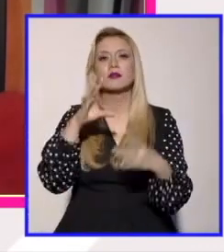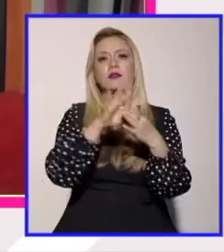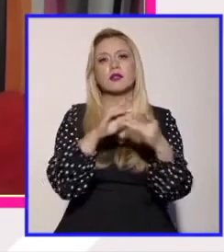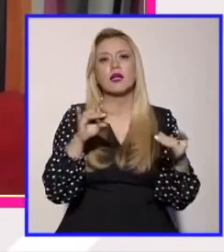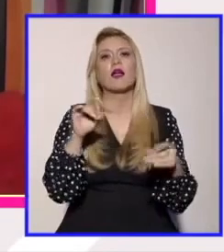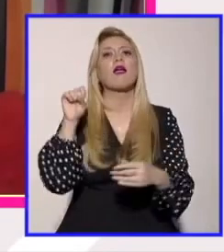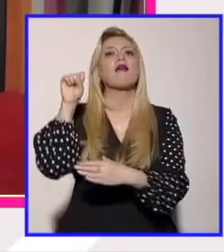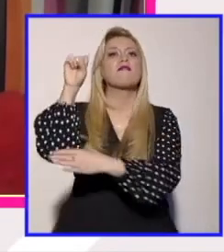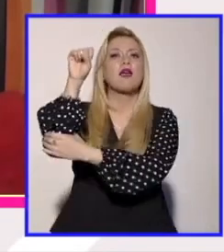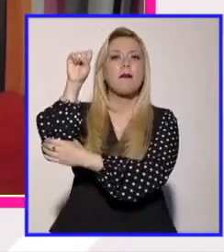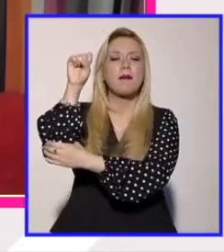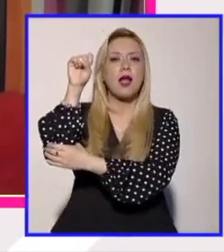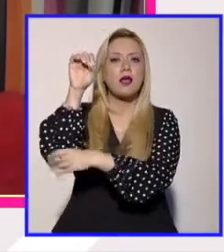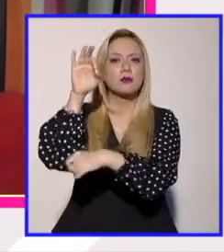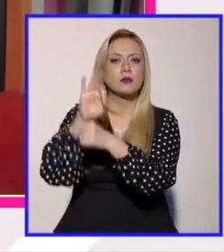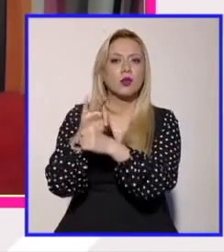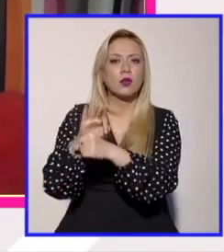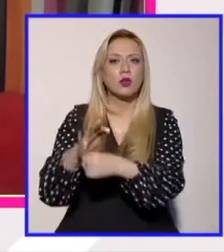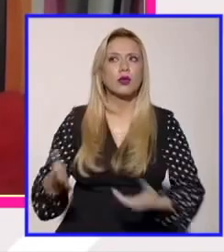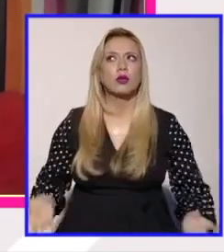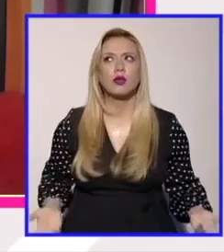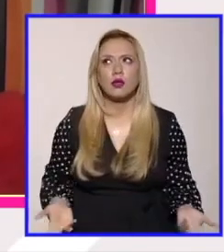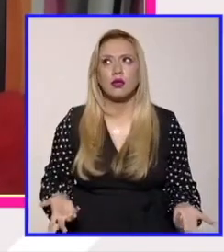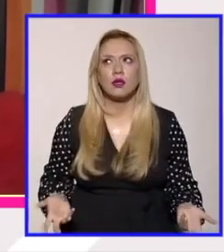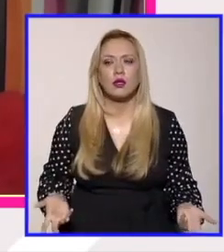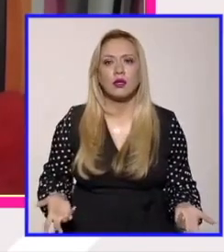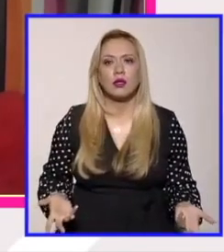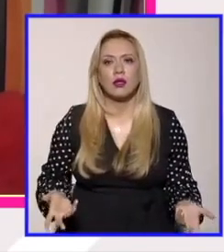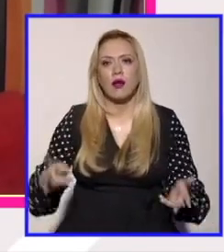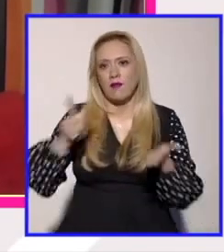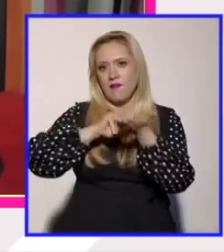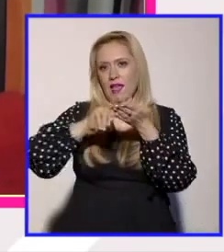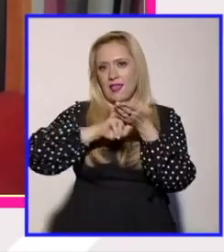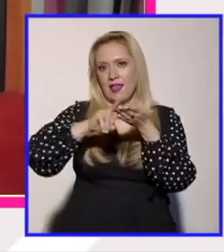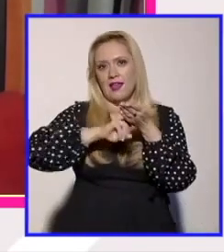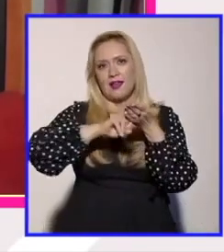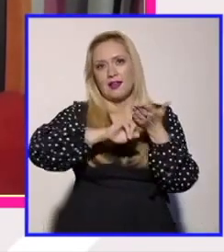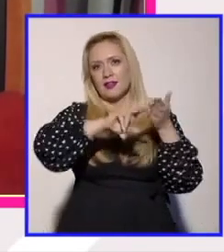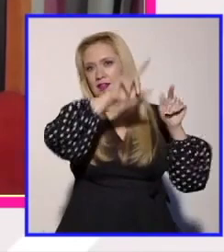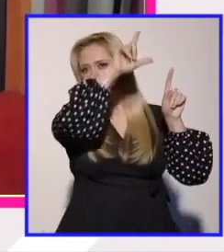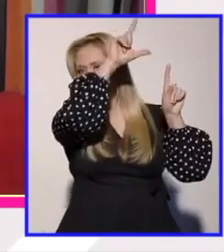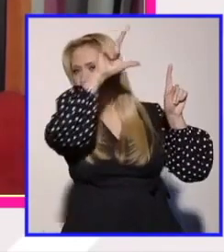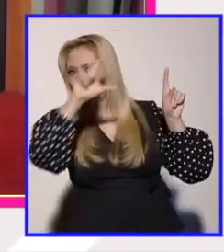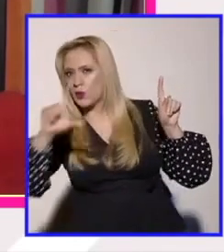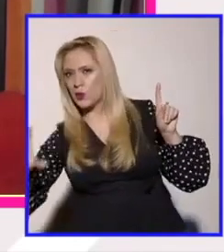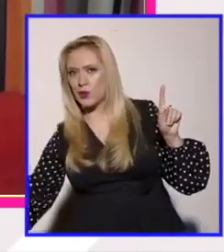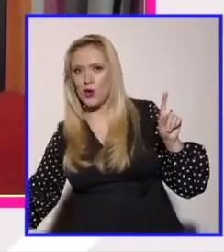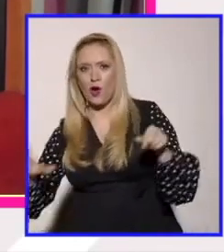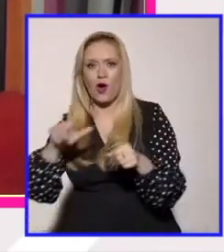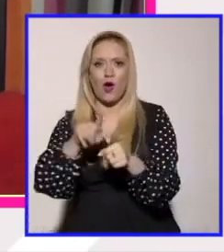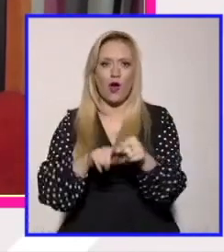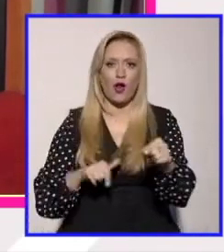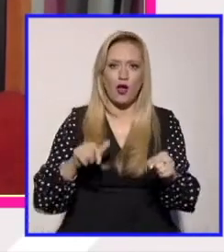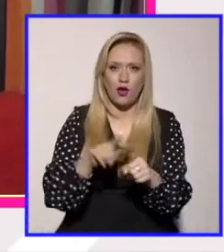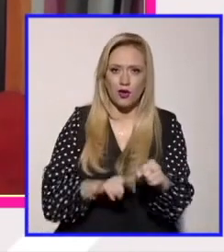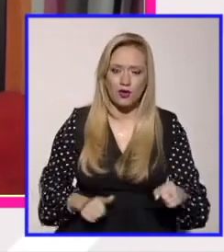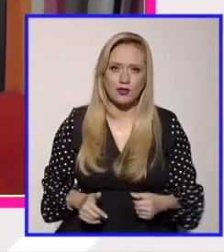feminismos es una bandera que tiene esta franja verde de la marea verde de todo esto que tiene que ver con